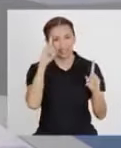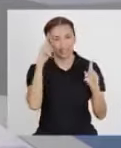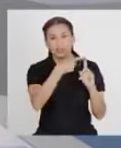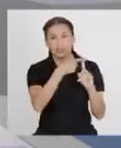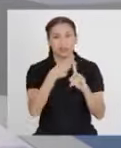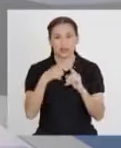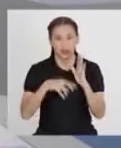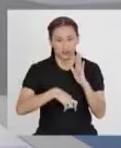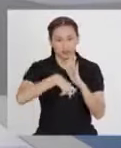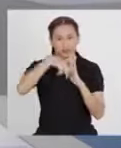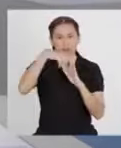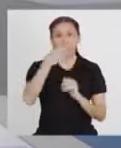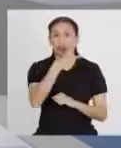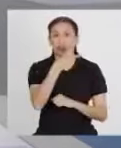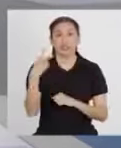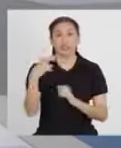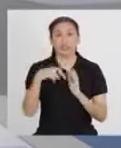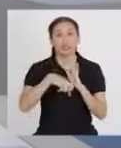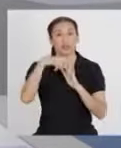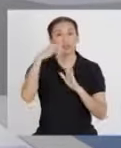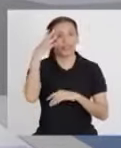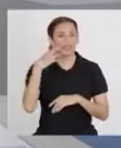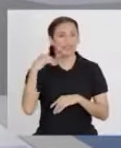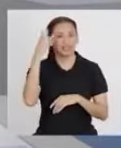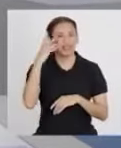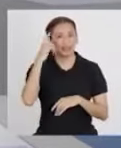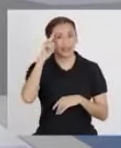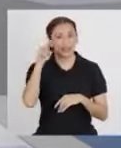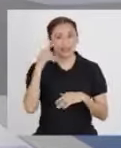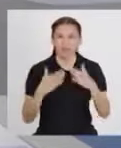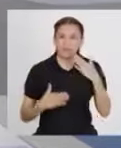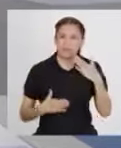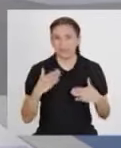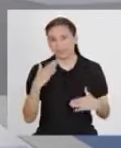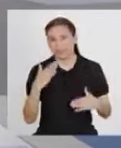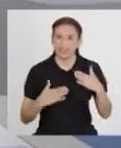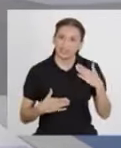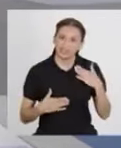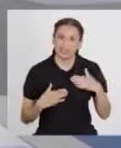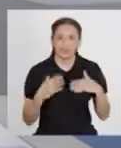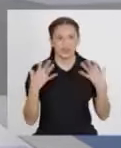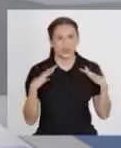han logrado acumular 200 puntos de experiencia para Macabot!